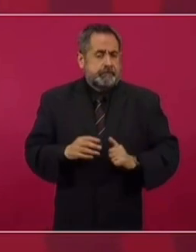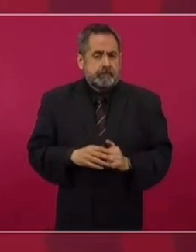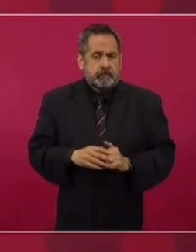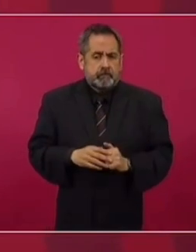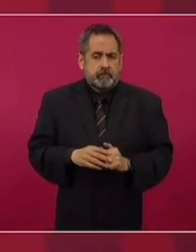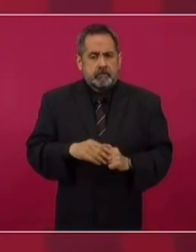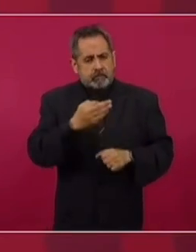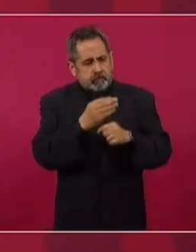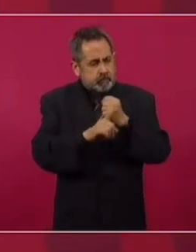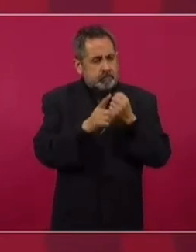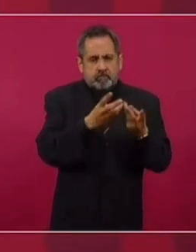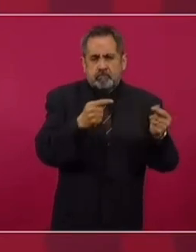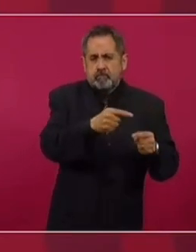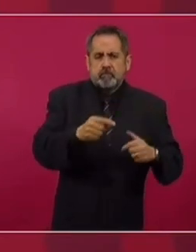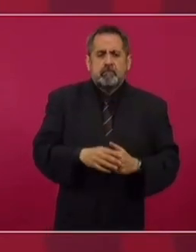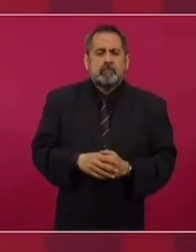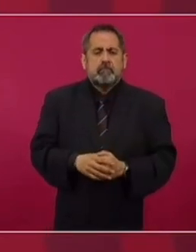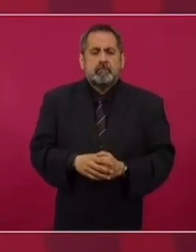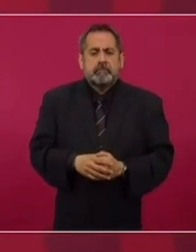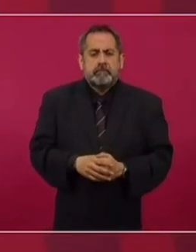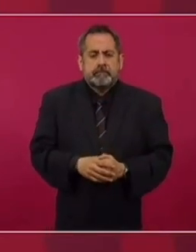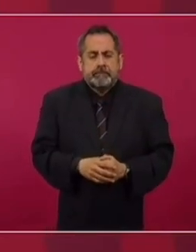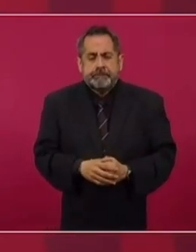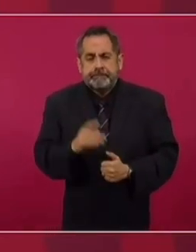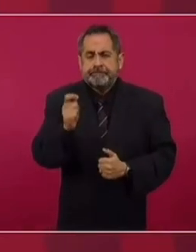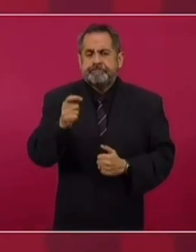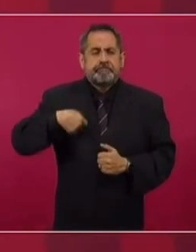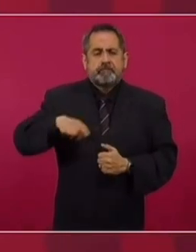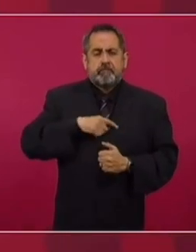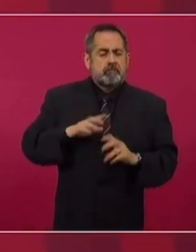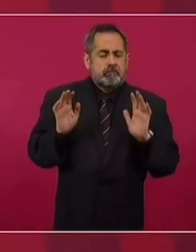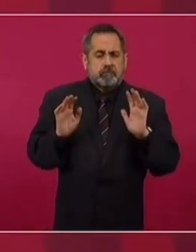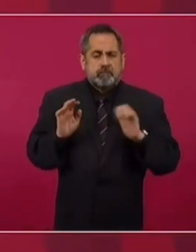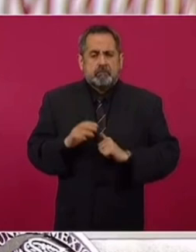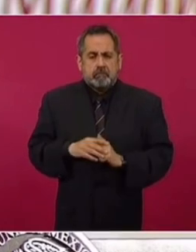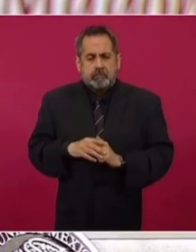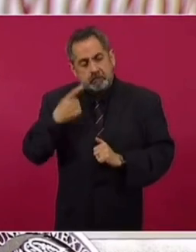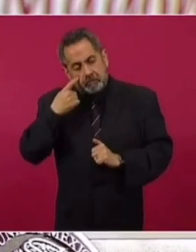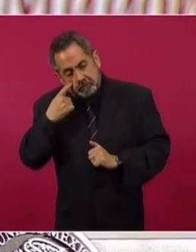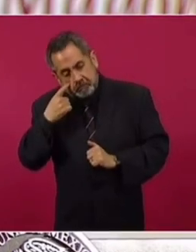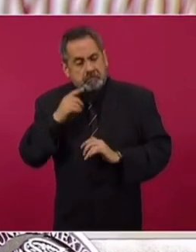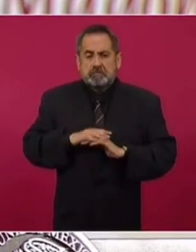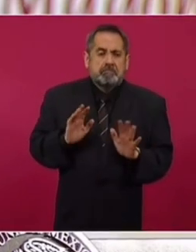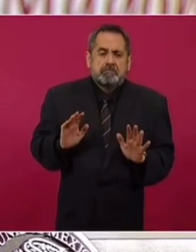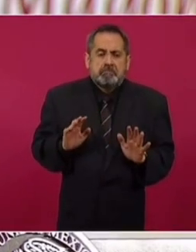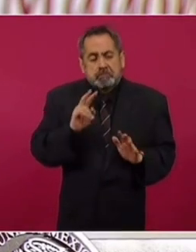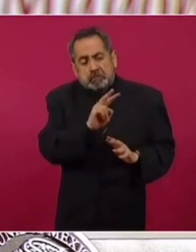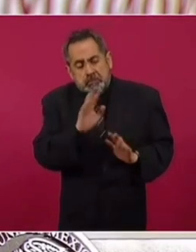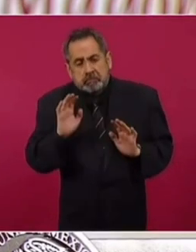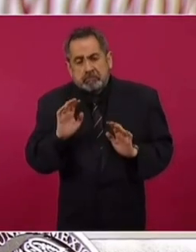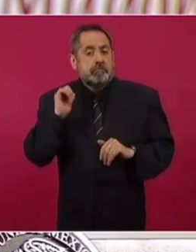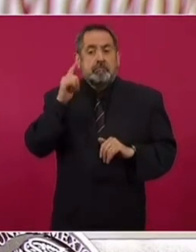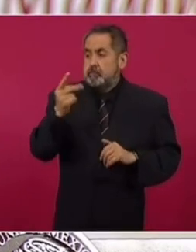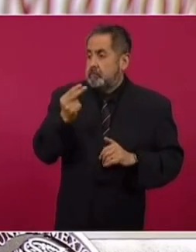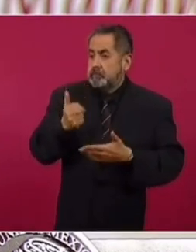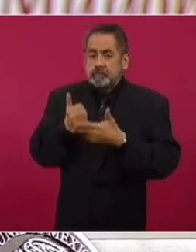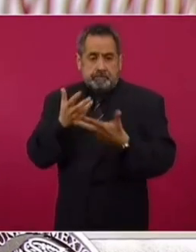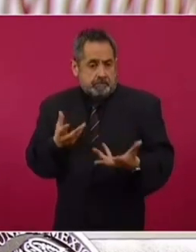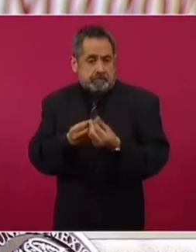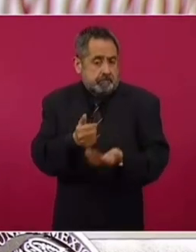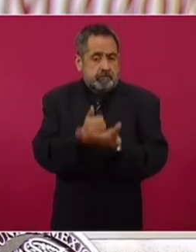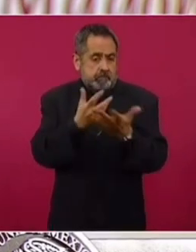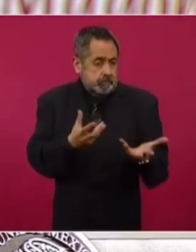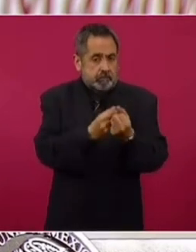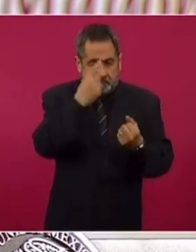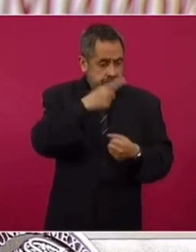enfrentan. Y nosotros estamos observantes y si hay la necesidad de coayudar